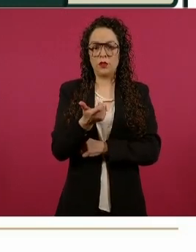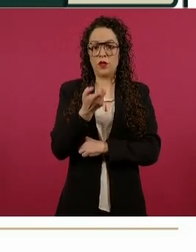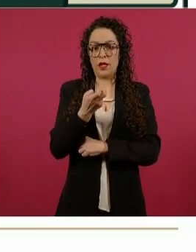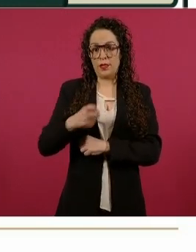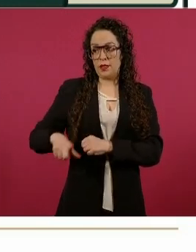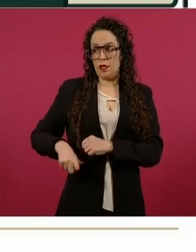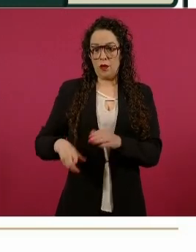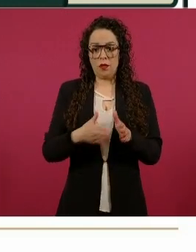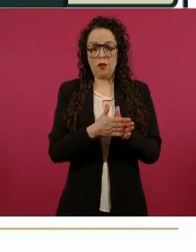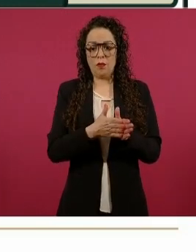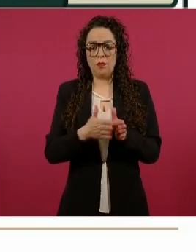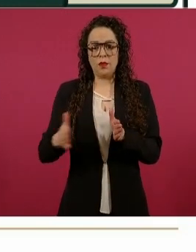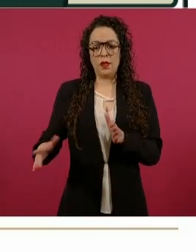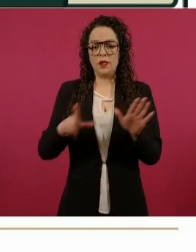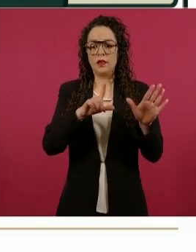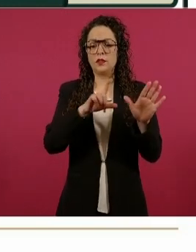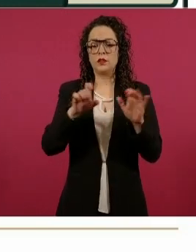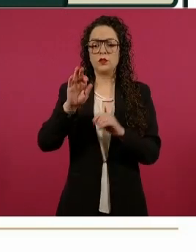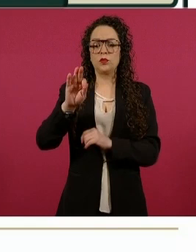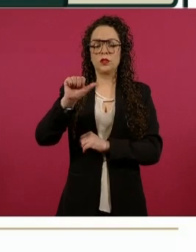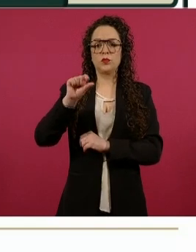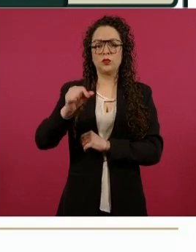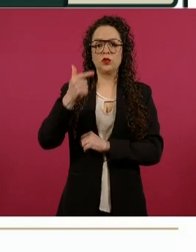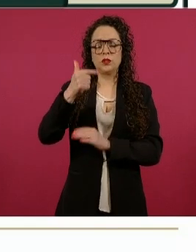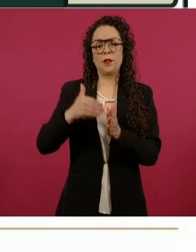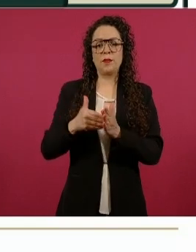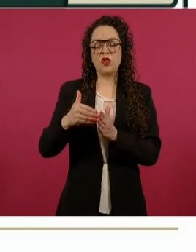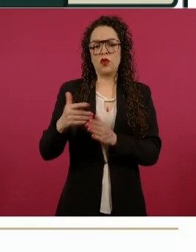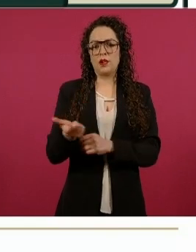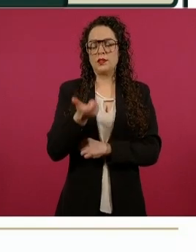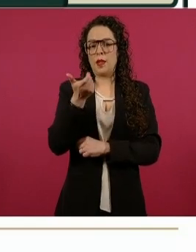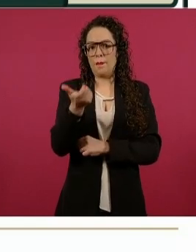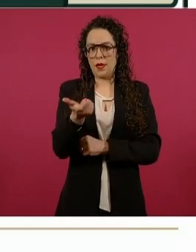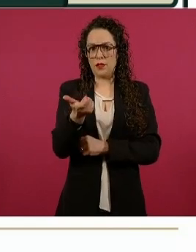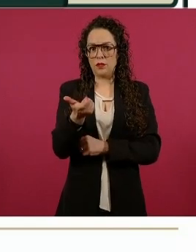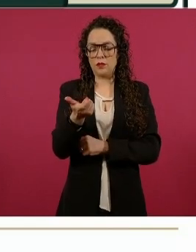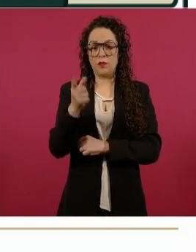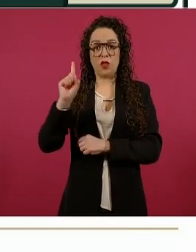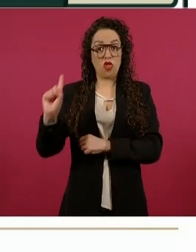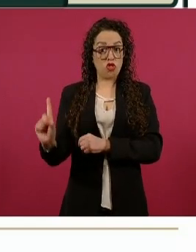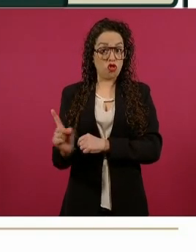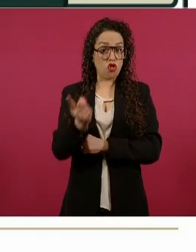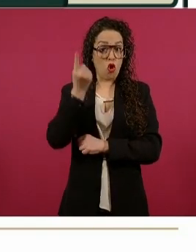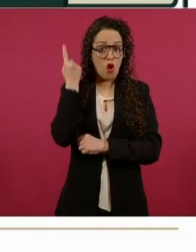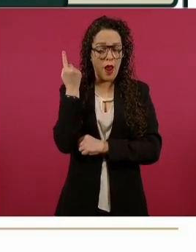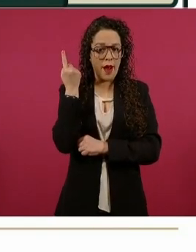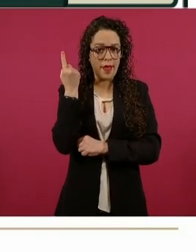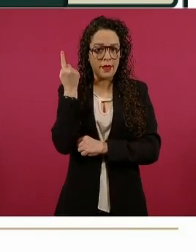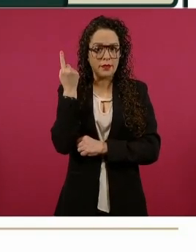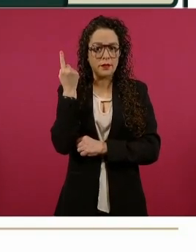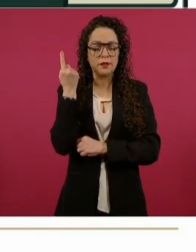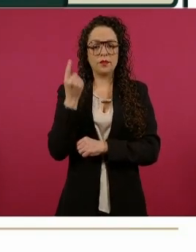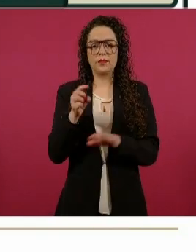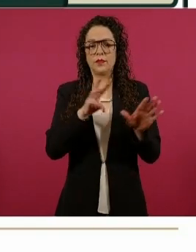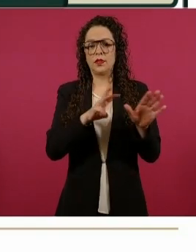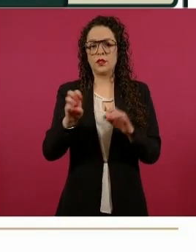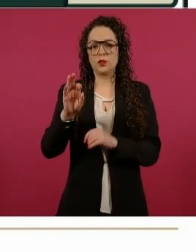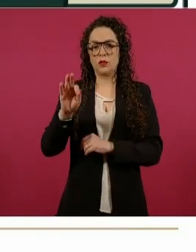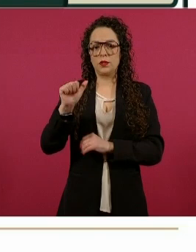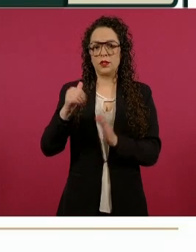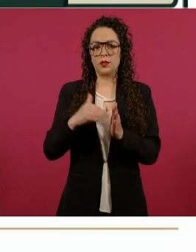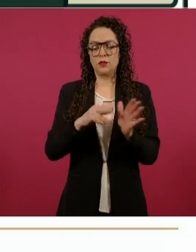746.7 millones de pesos. En dólares americanos, en el periodo, 346 mil